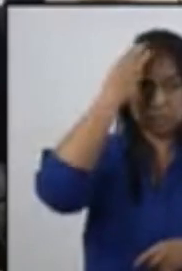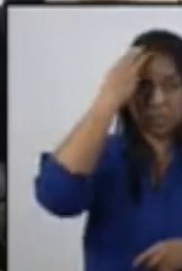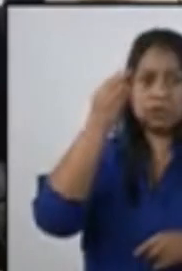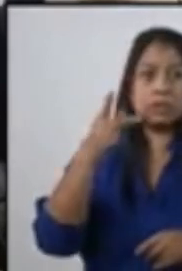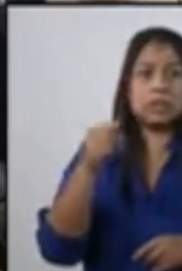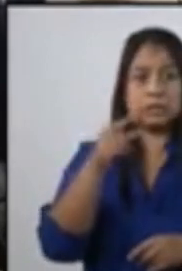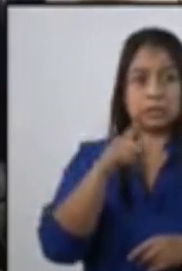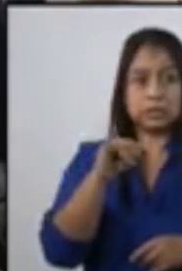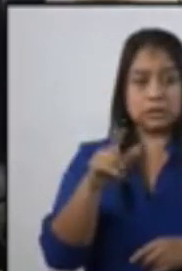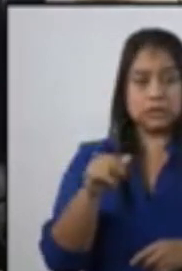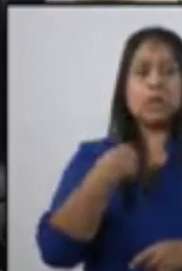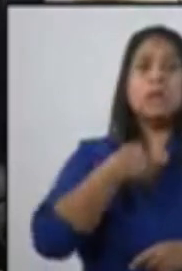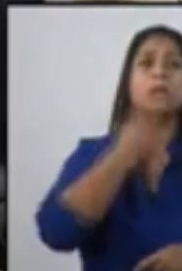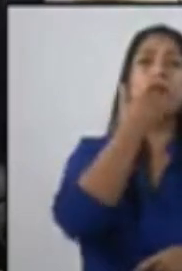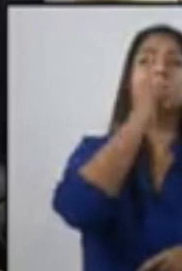Zacatepeque.